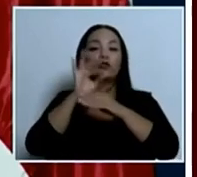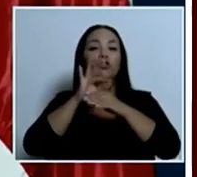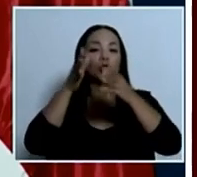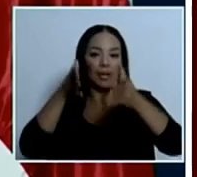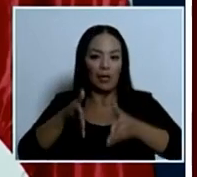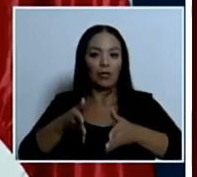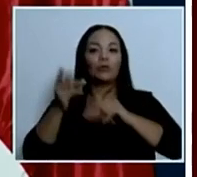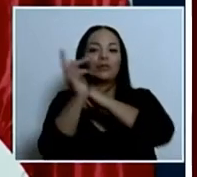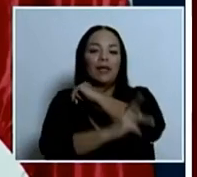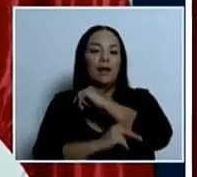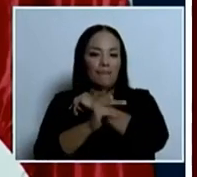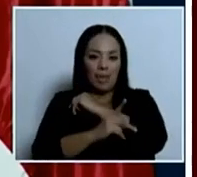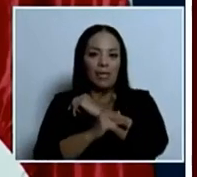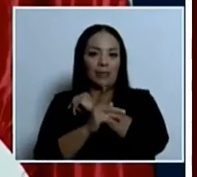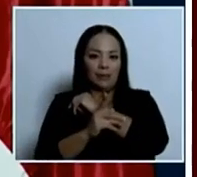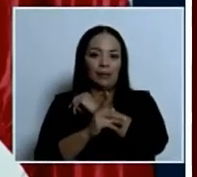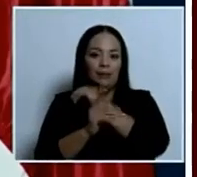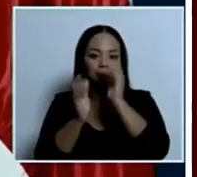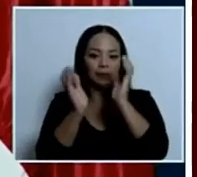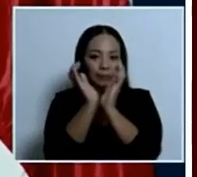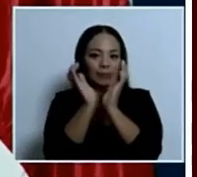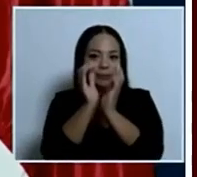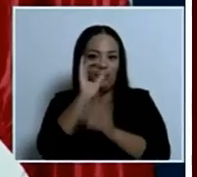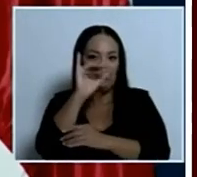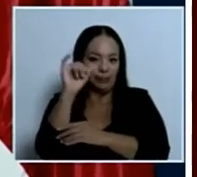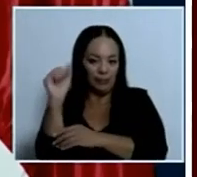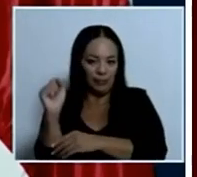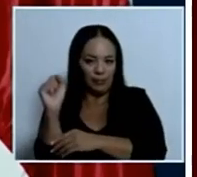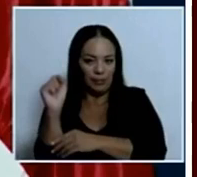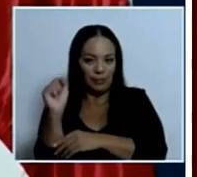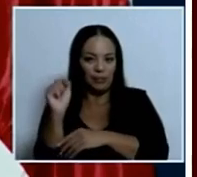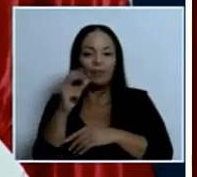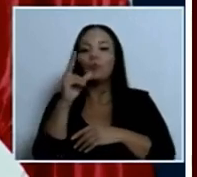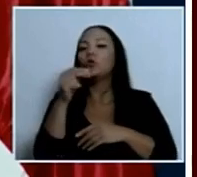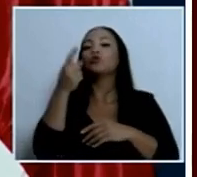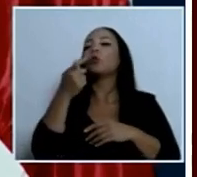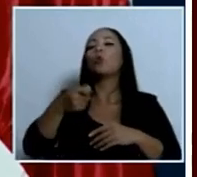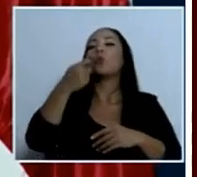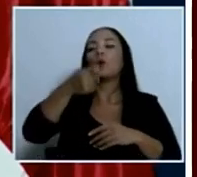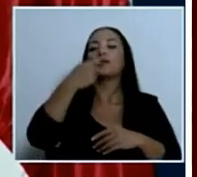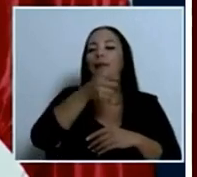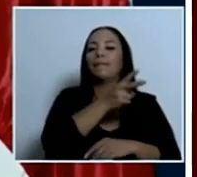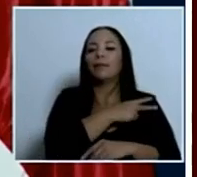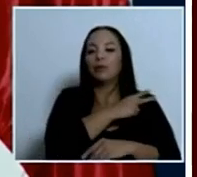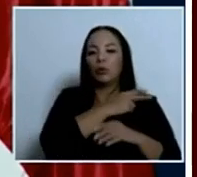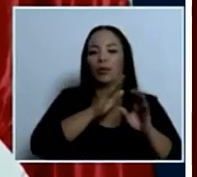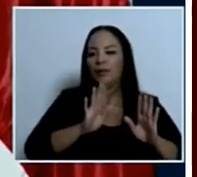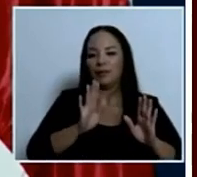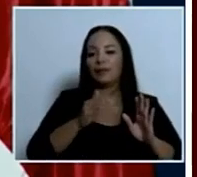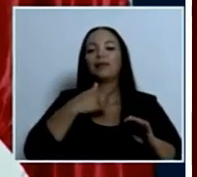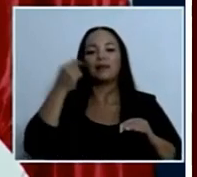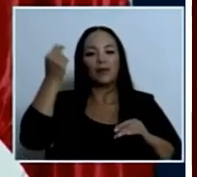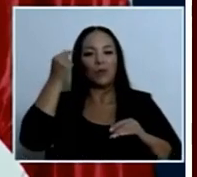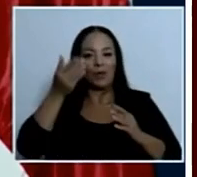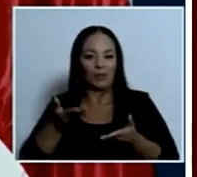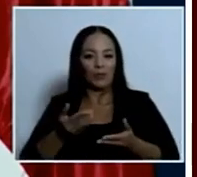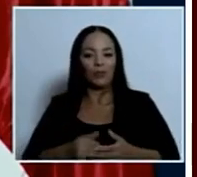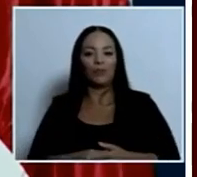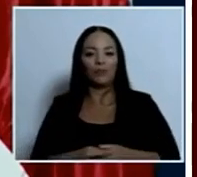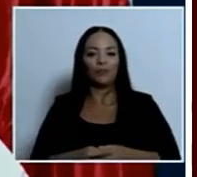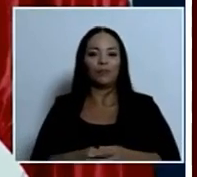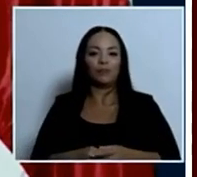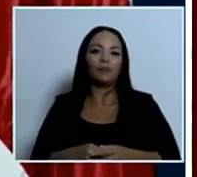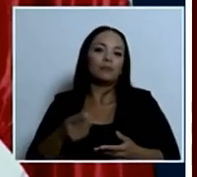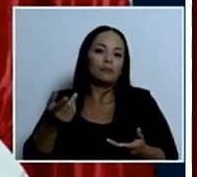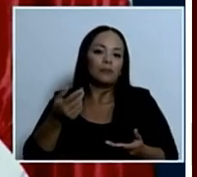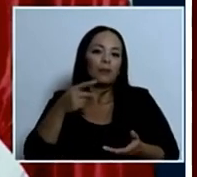asegurados en la caja más allá de las cuotas patronales que tiene el gobierno que pagar